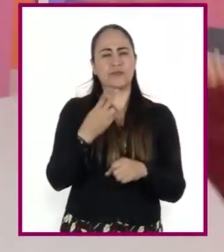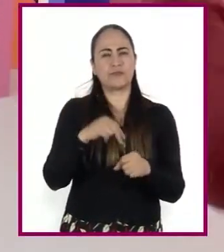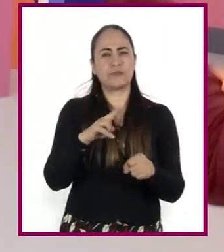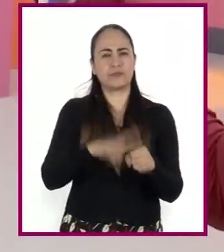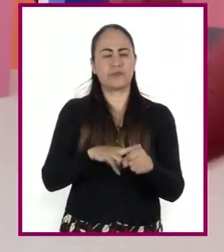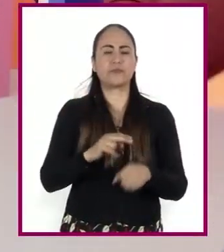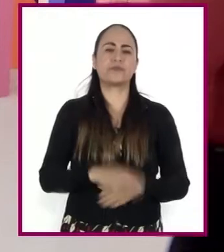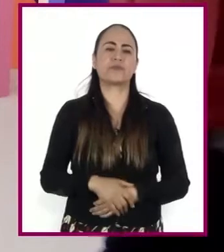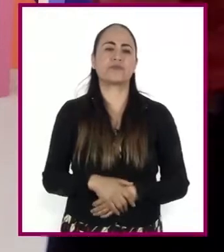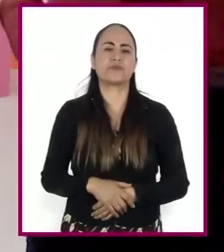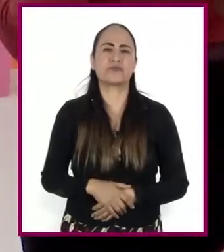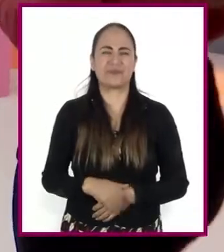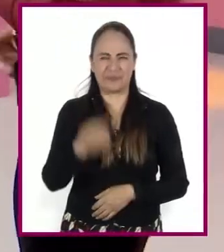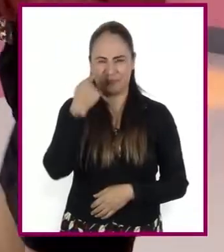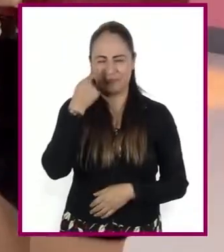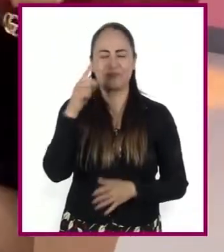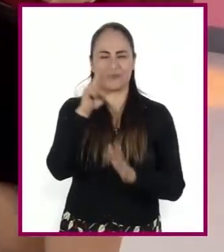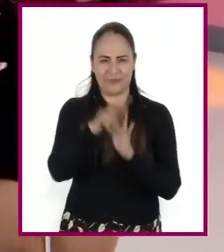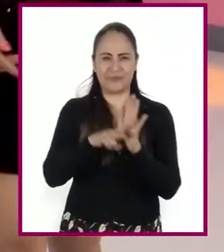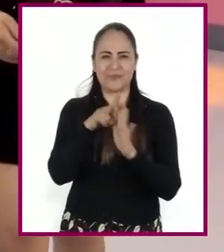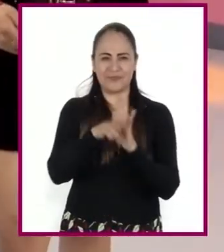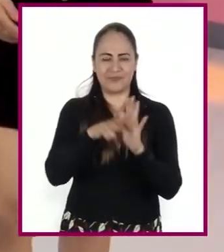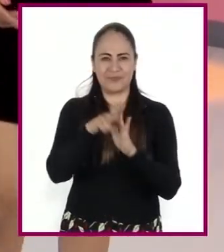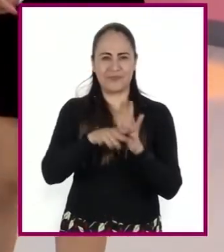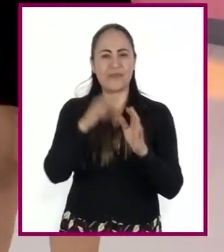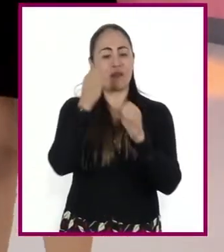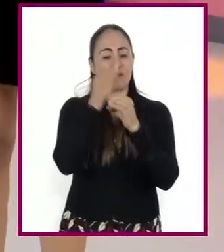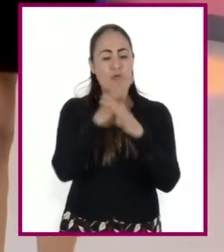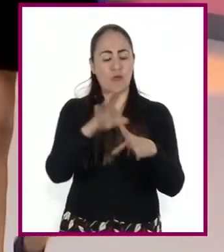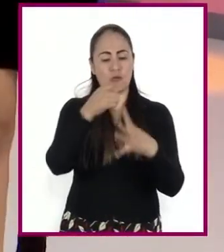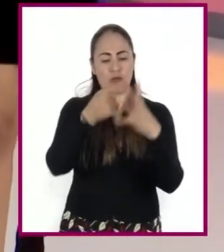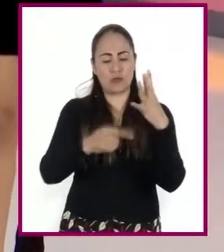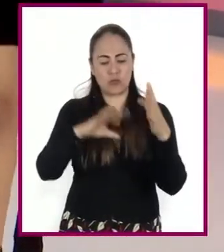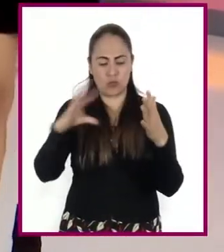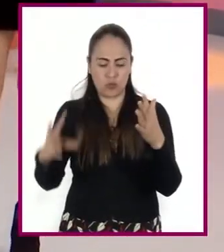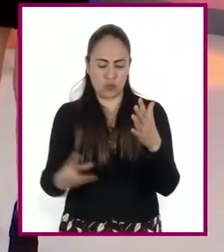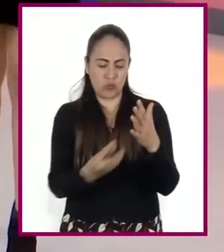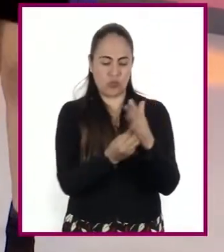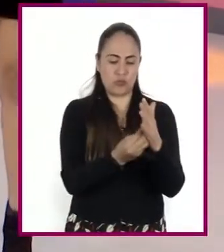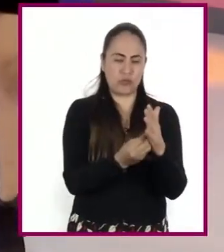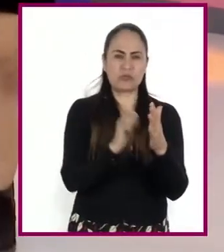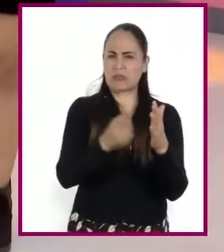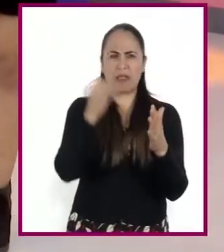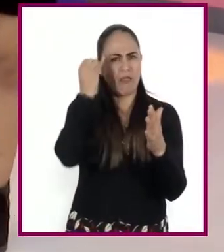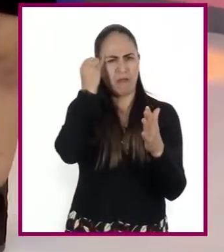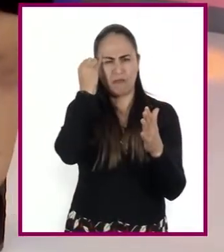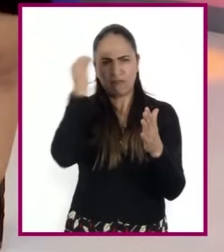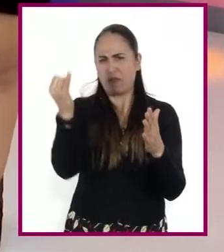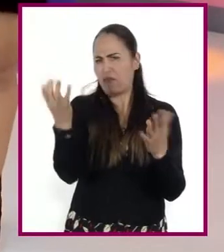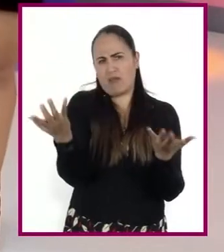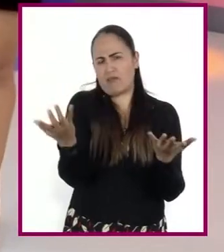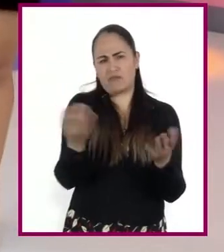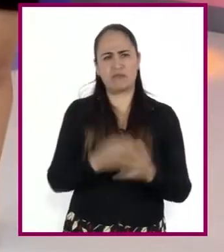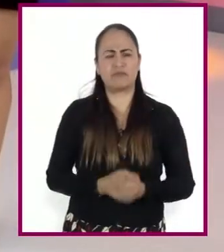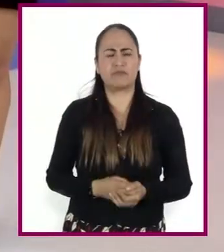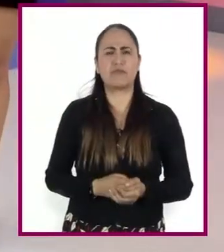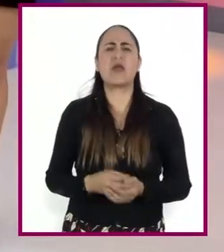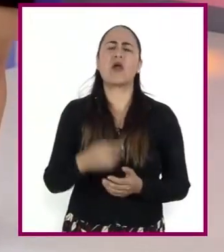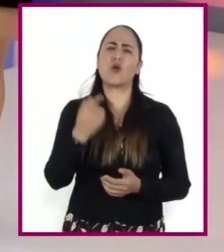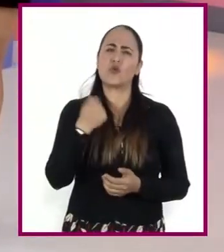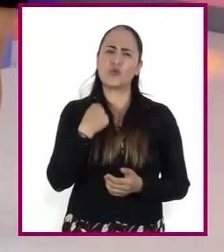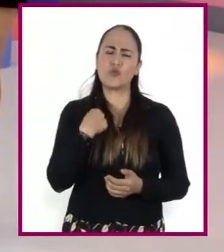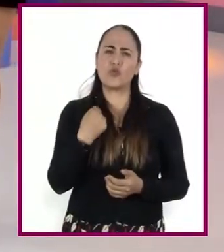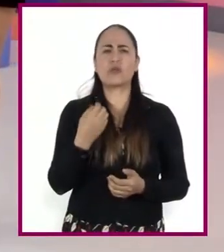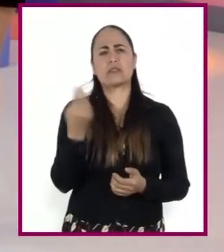Como observamos en el video, a la información complementaria también se le dice idea. Ah, y entonces lo que debo hacer es